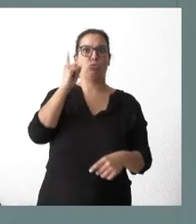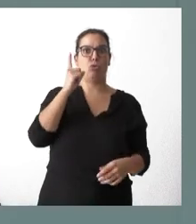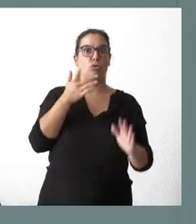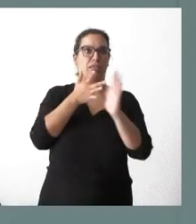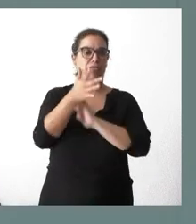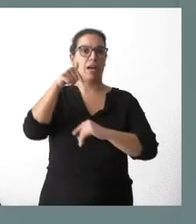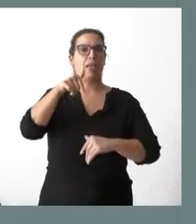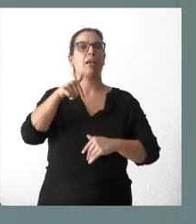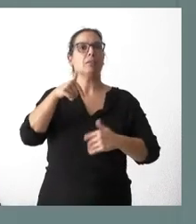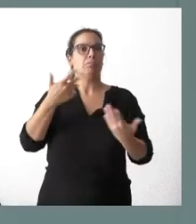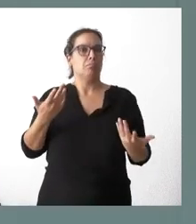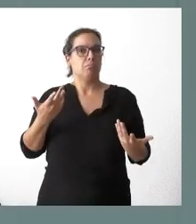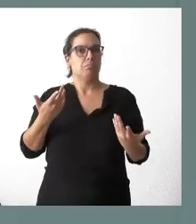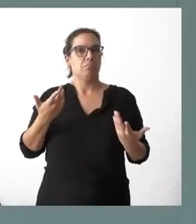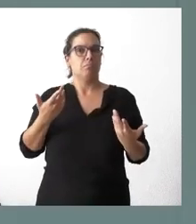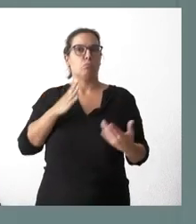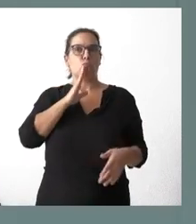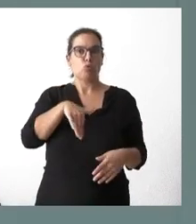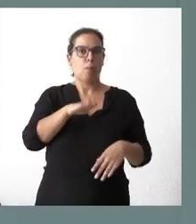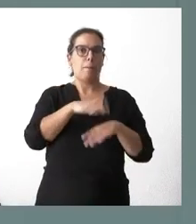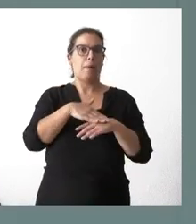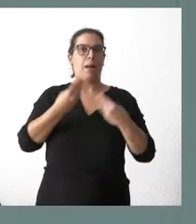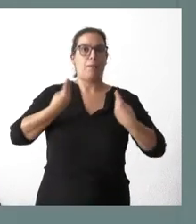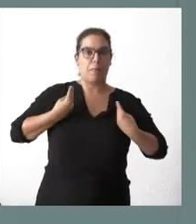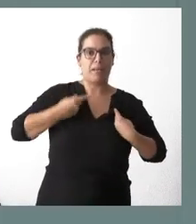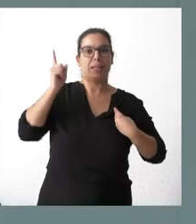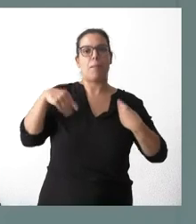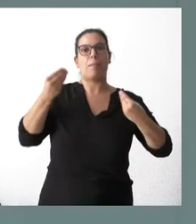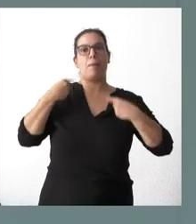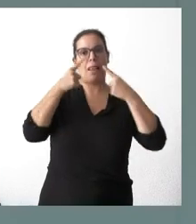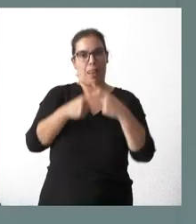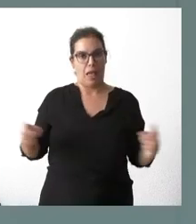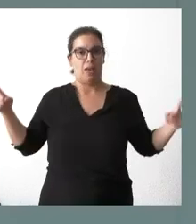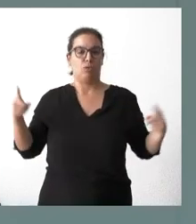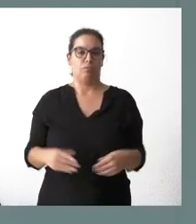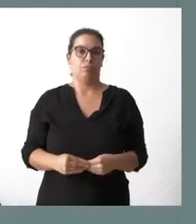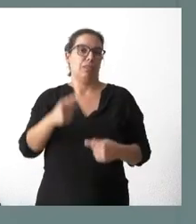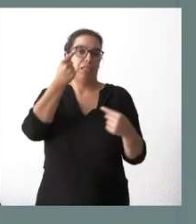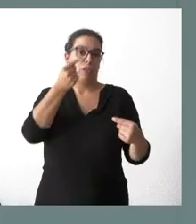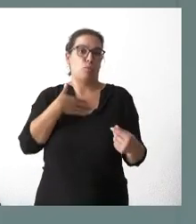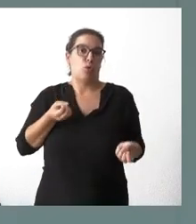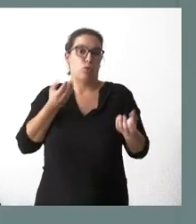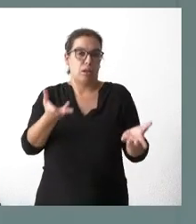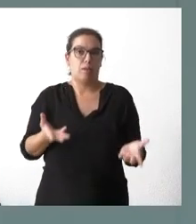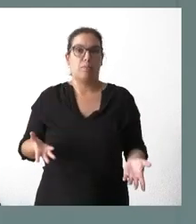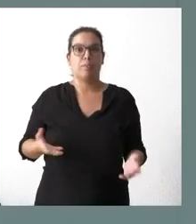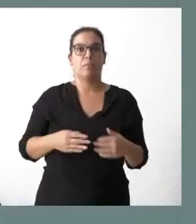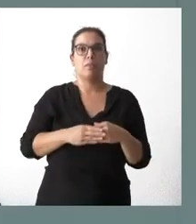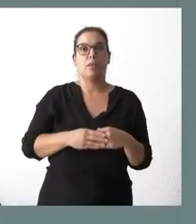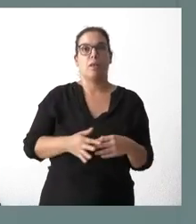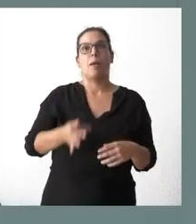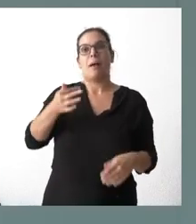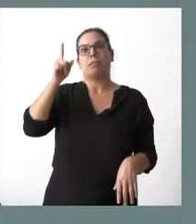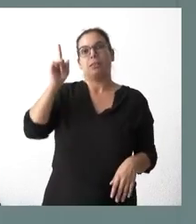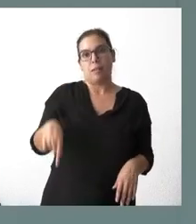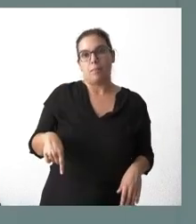que este es un lugar no solamente muy bueno para vivir, sino para vivir mucho. Y este es el dato que les puedo ofrecer. Esto no es incompatible con el hecho de